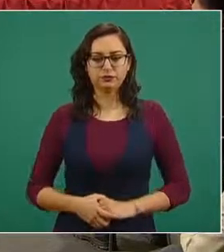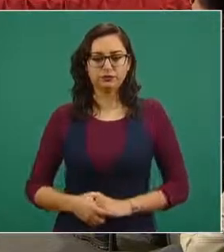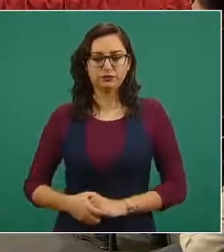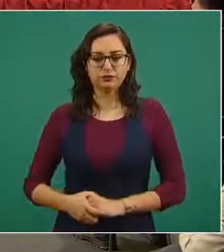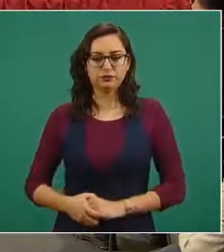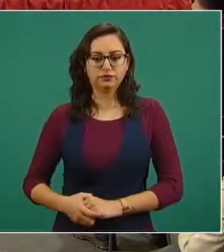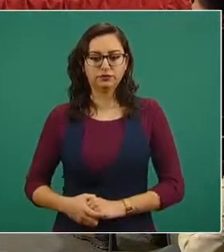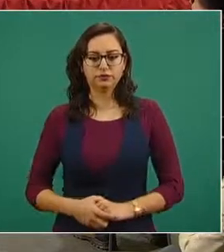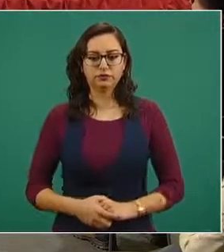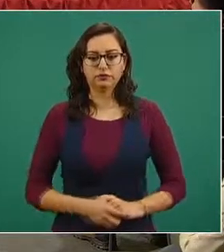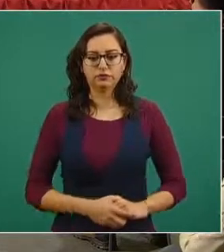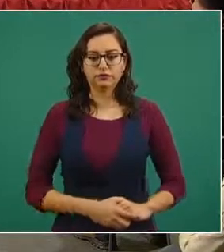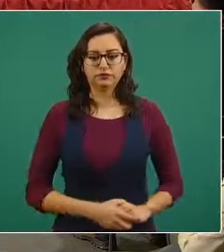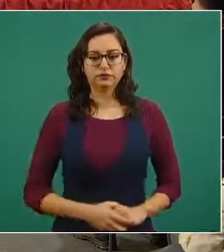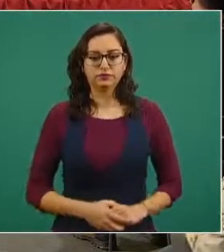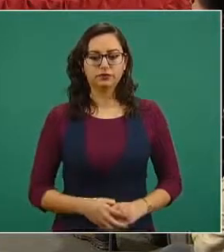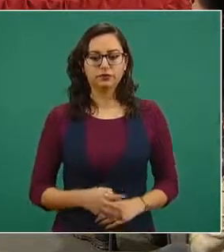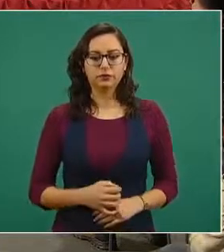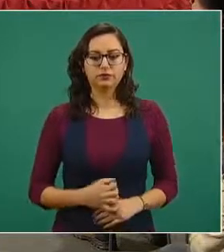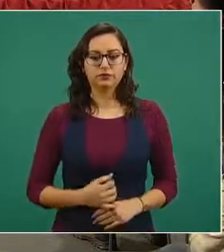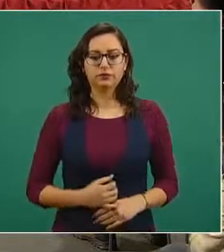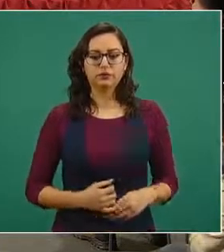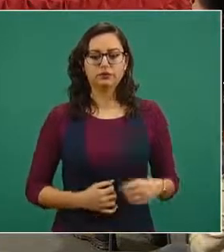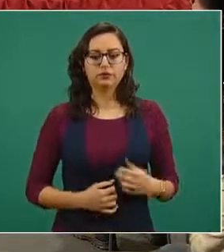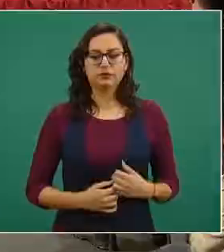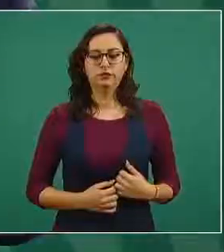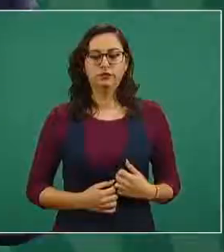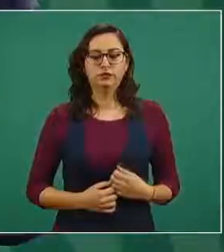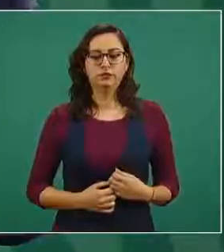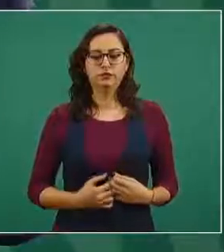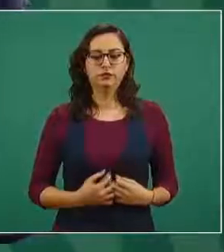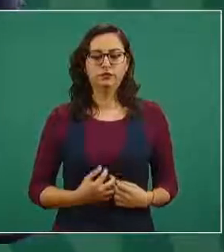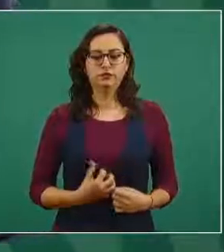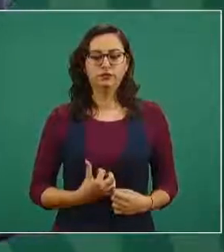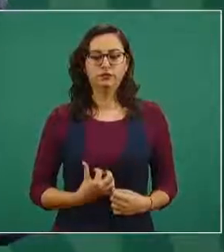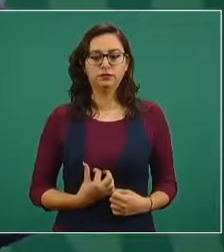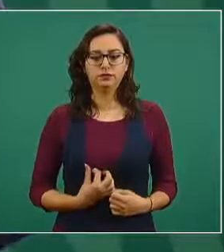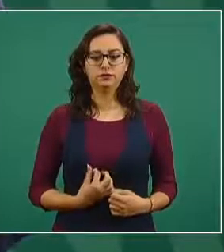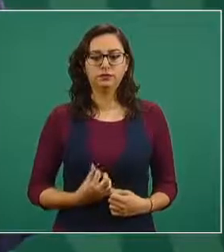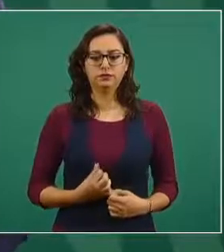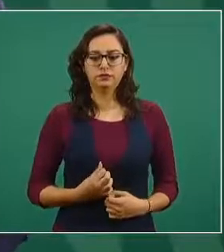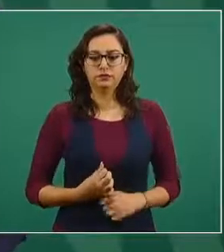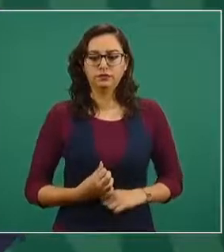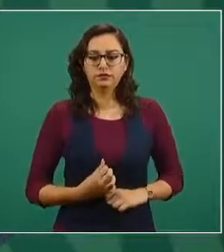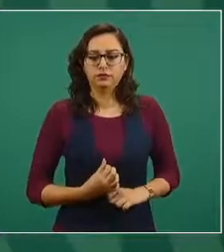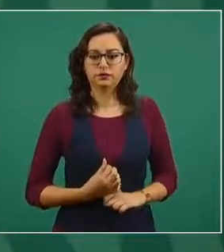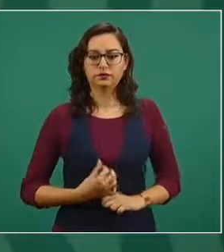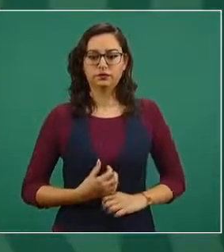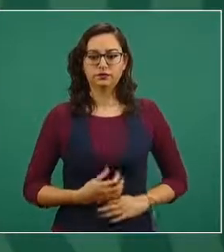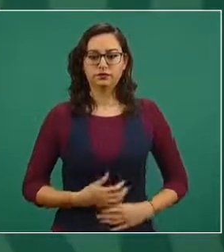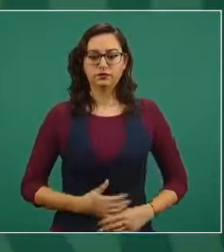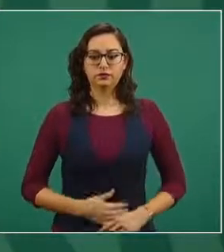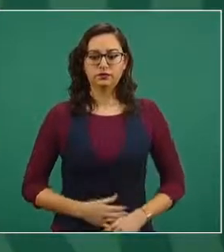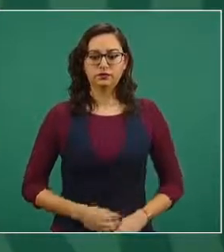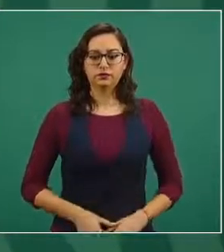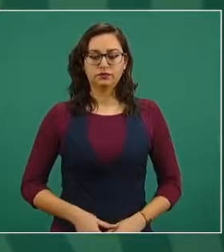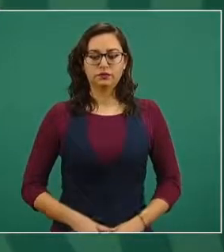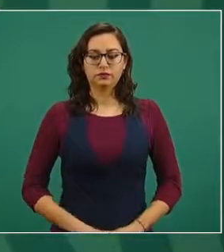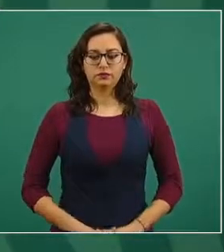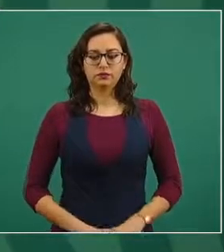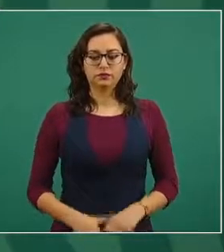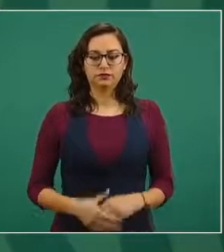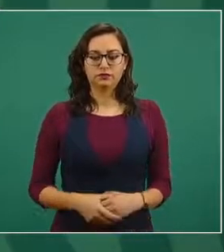temas y los que resulten a partir del diálogo